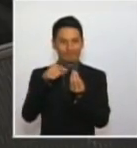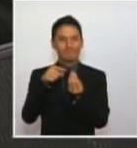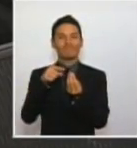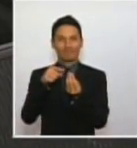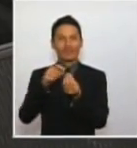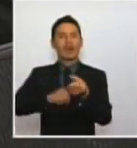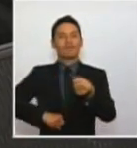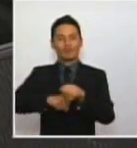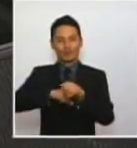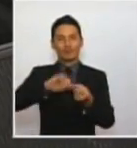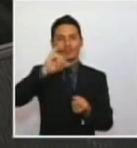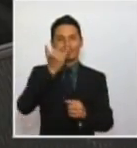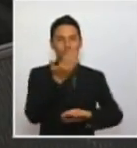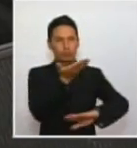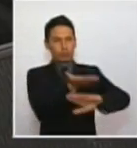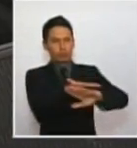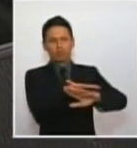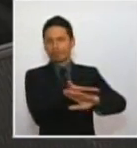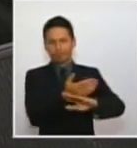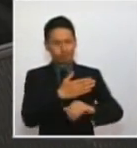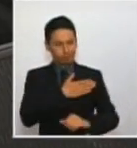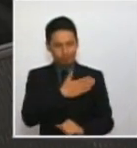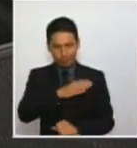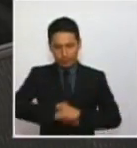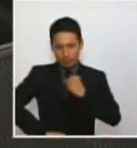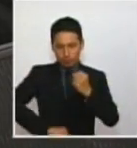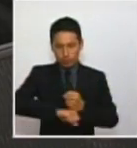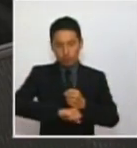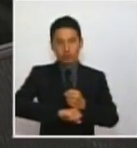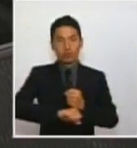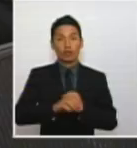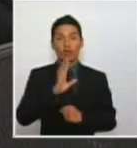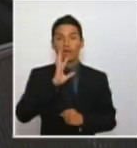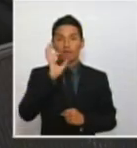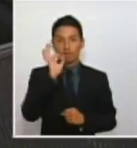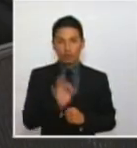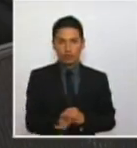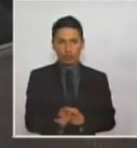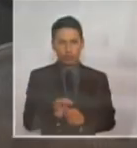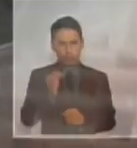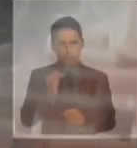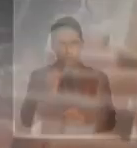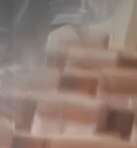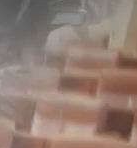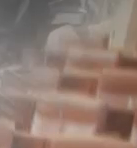propuesta que de ninguna manera debe tener modificaciones.